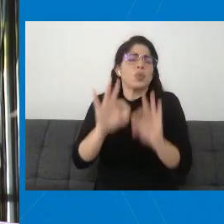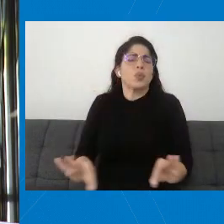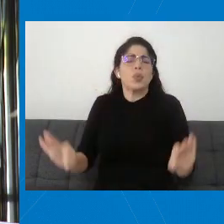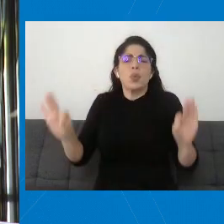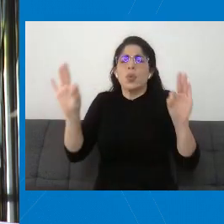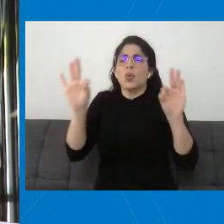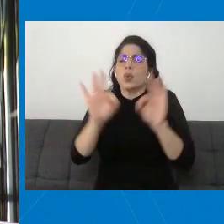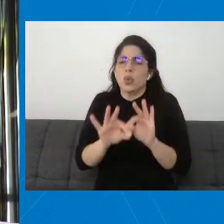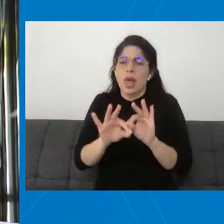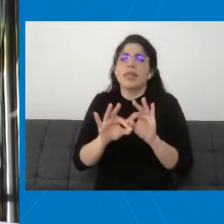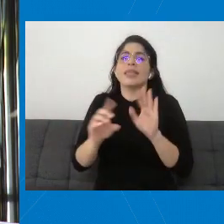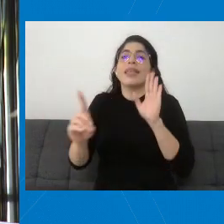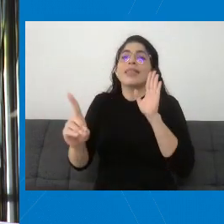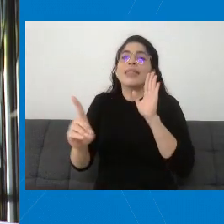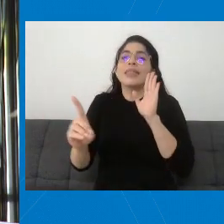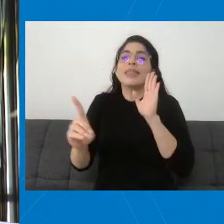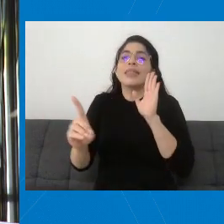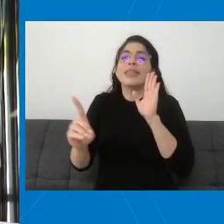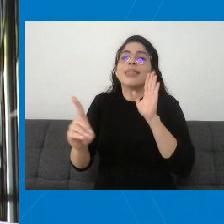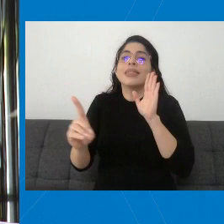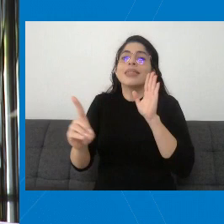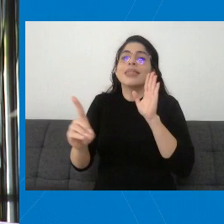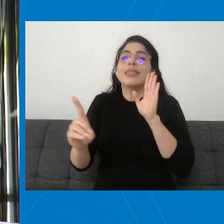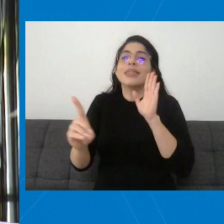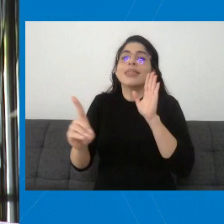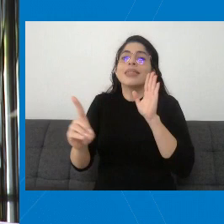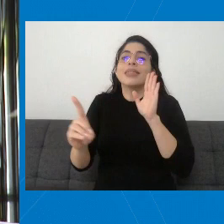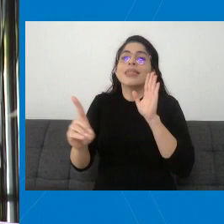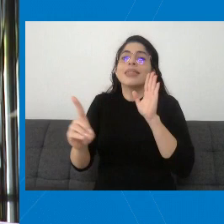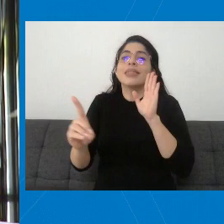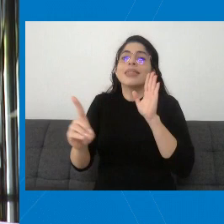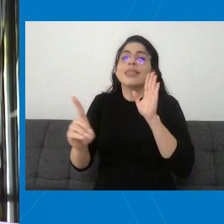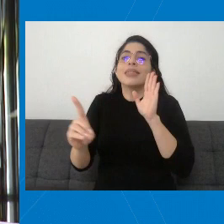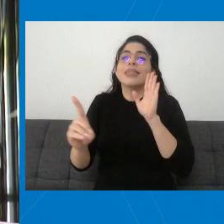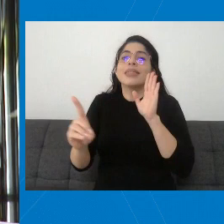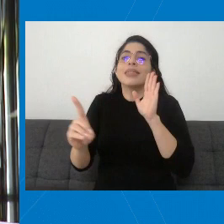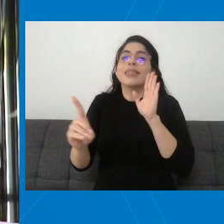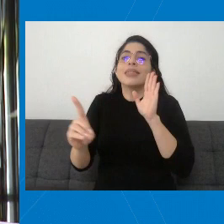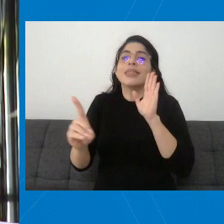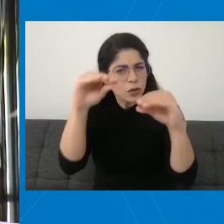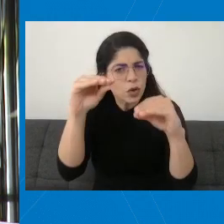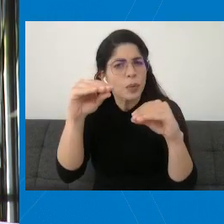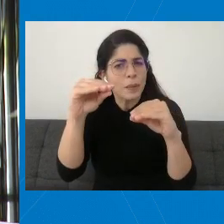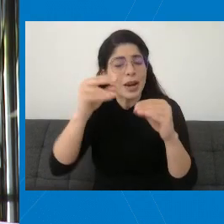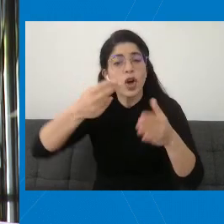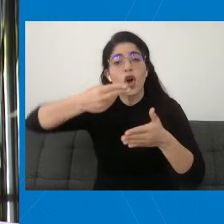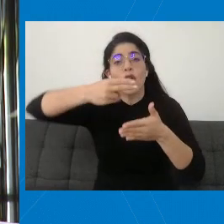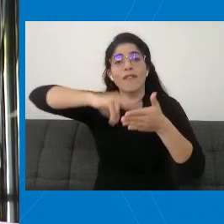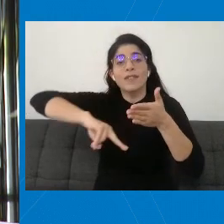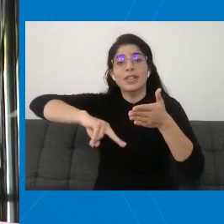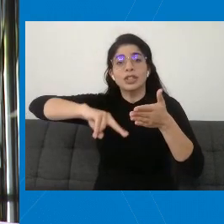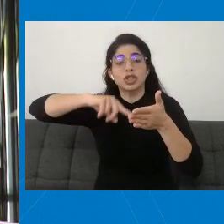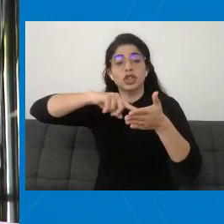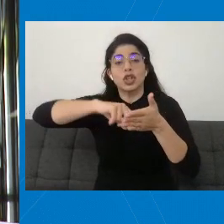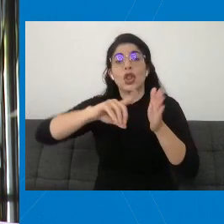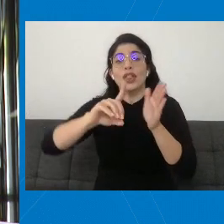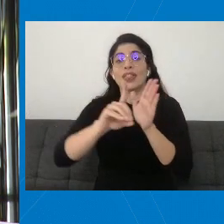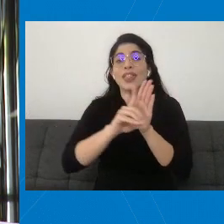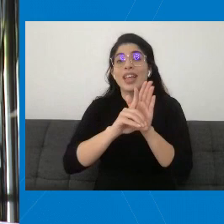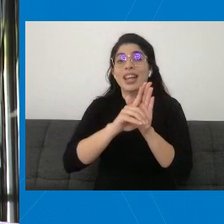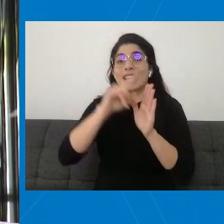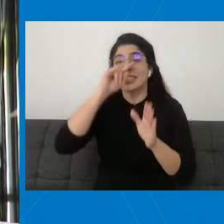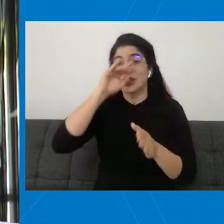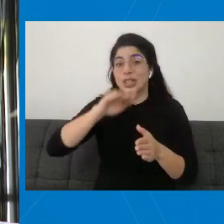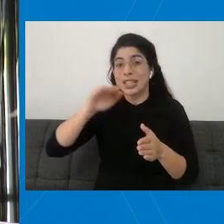derecho a la salud y es importante indicar que la Convención de los Derechos del Niño, de la